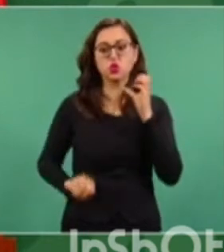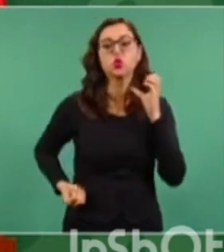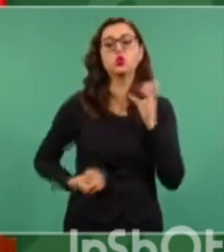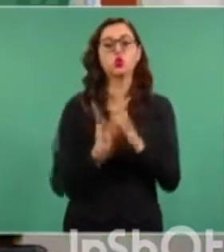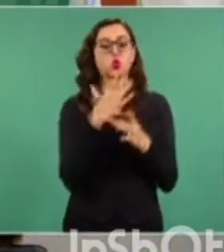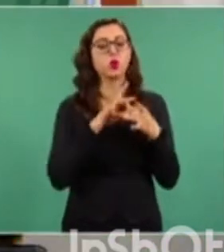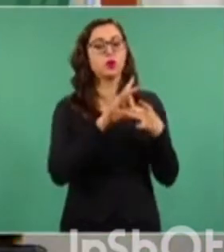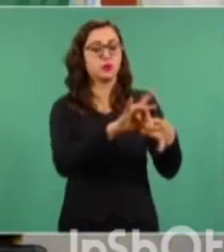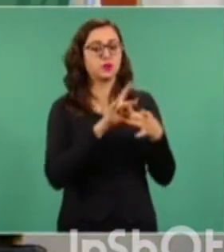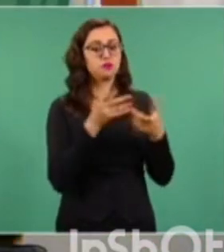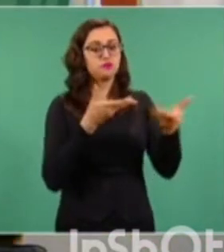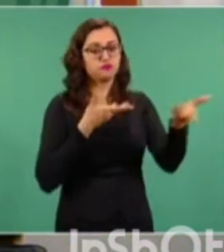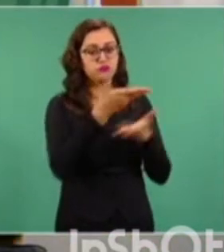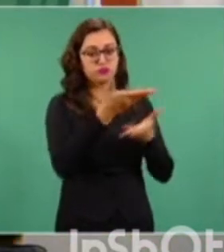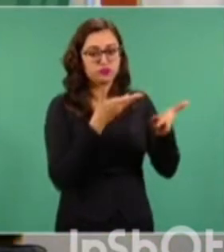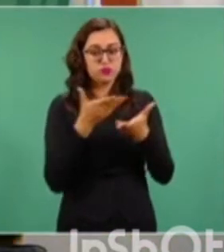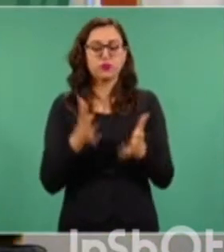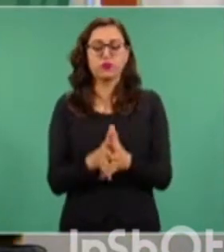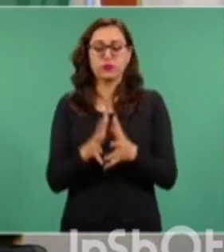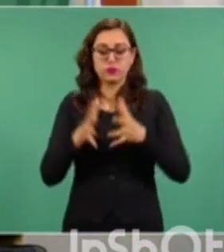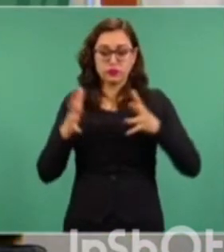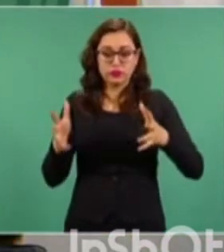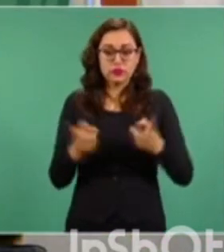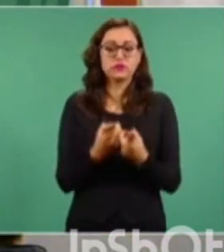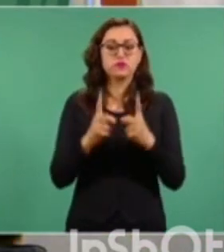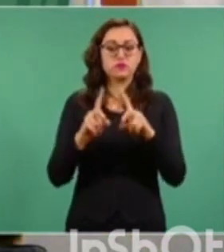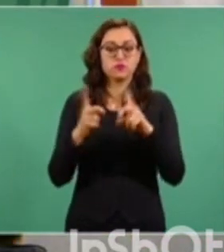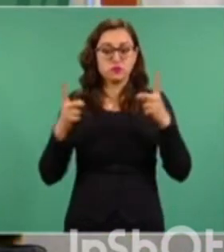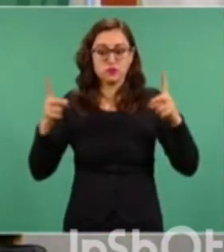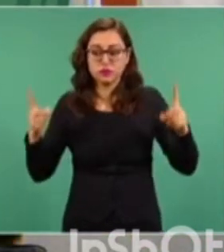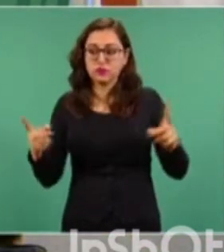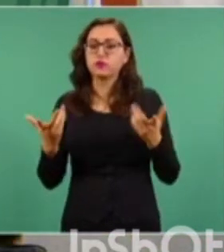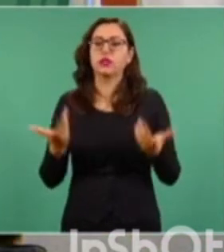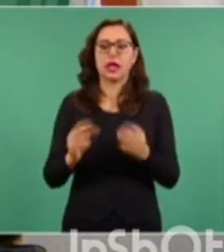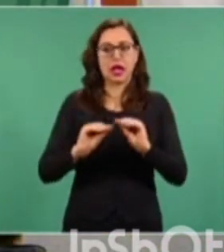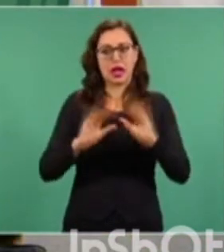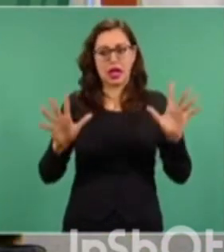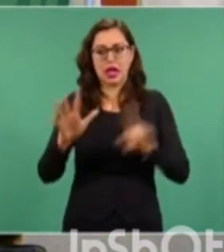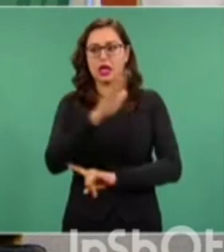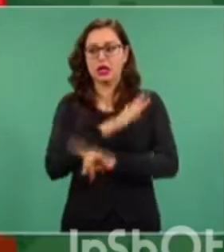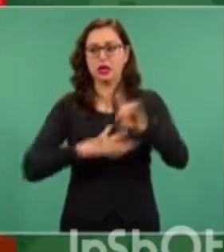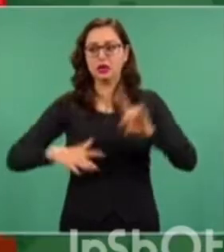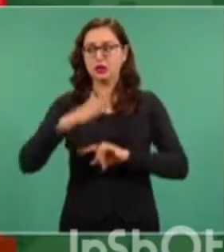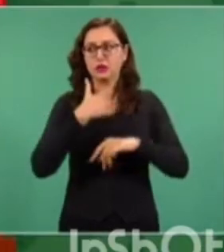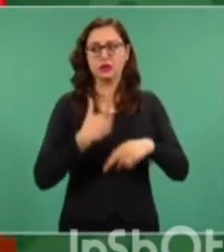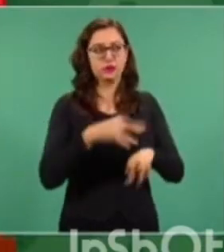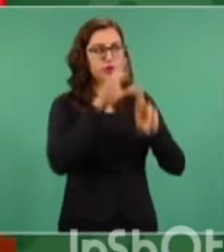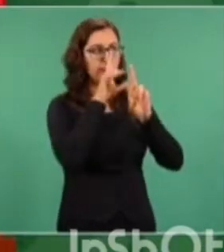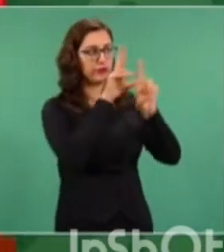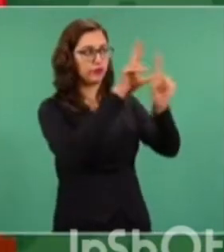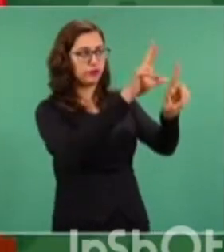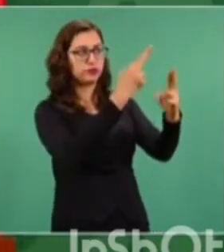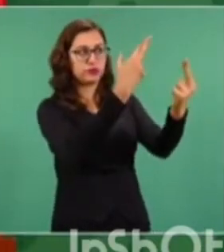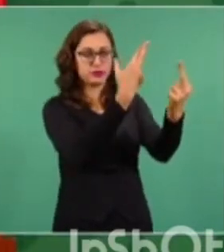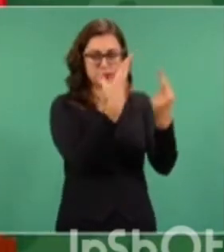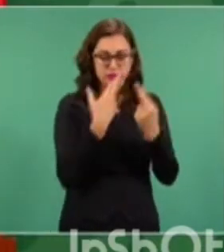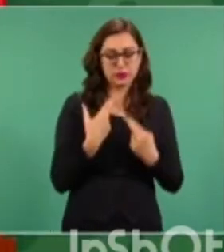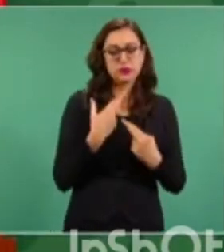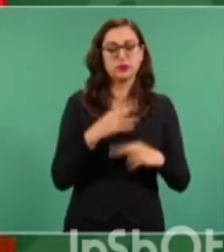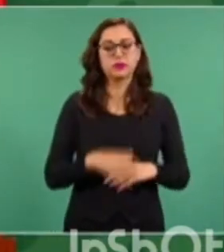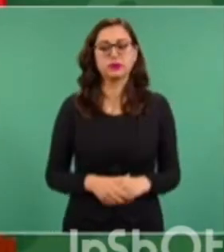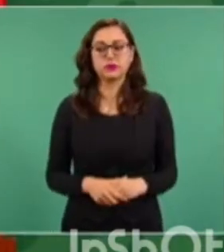cooperación para el desarrollo, ello desde luego en un ambiente de respeto a la soberanía de nuestro país.